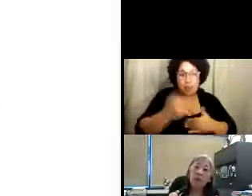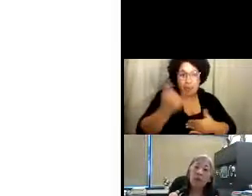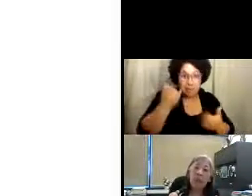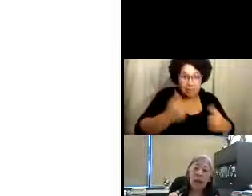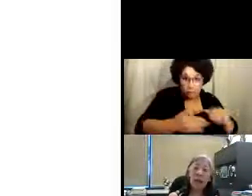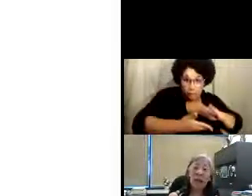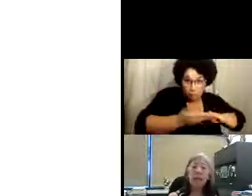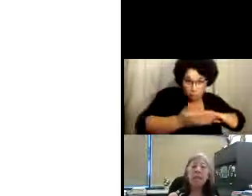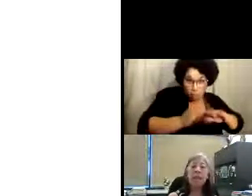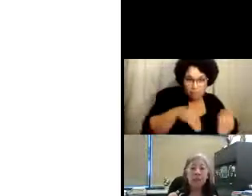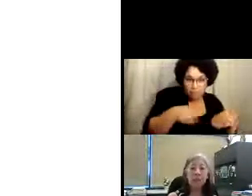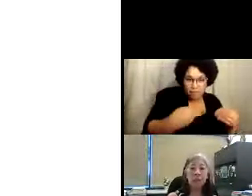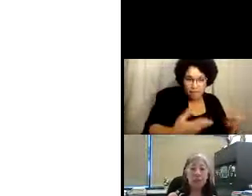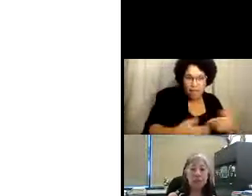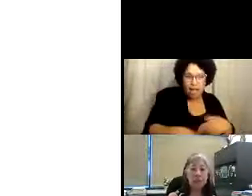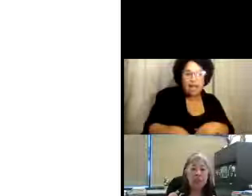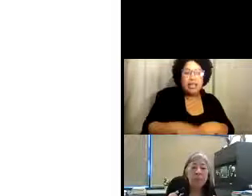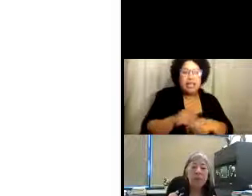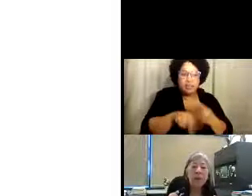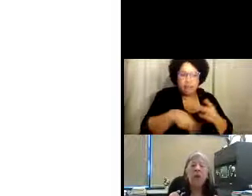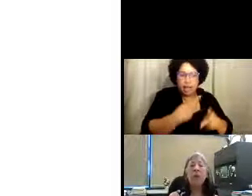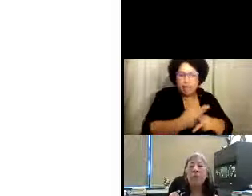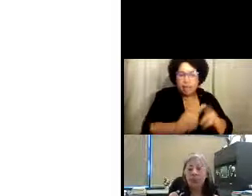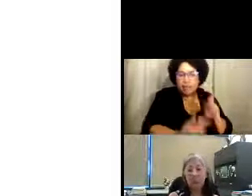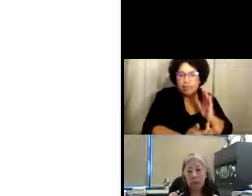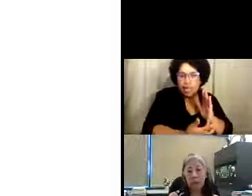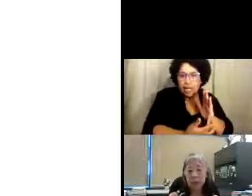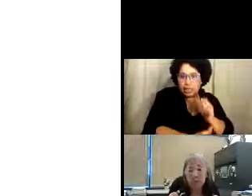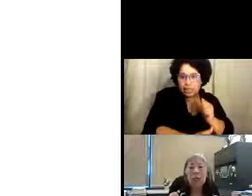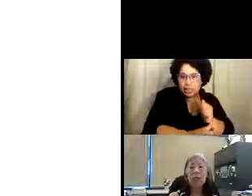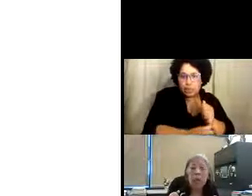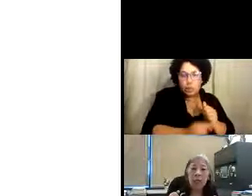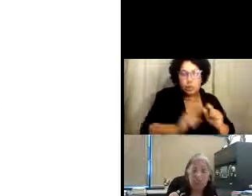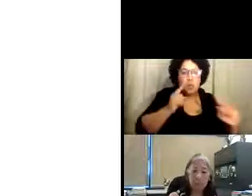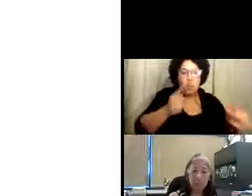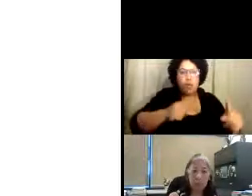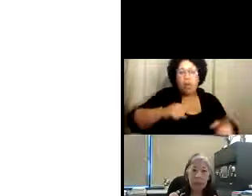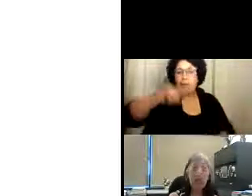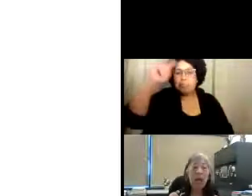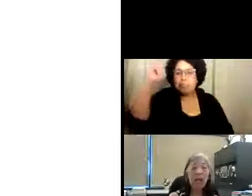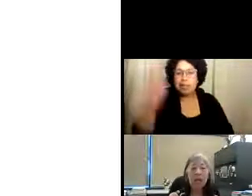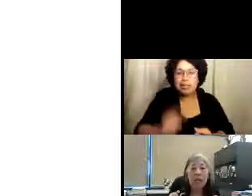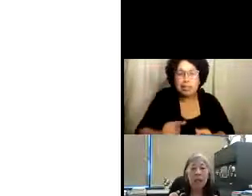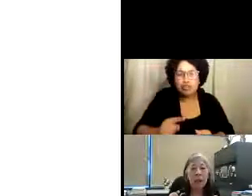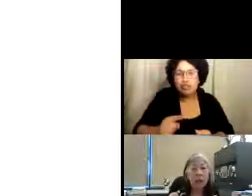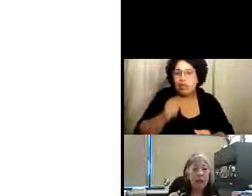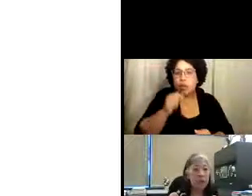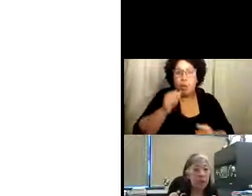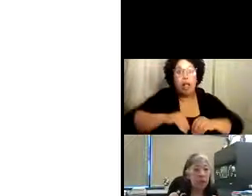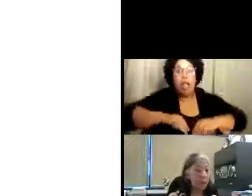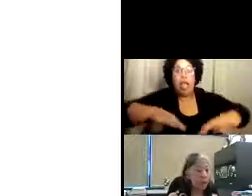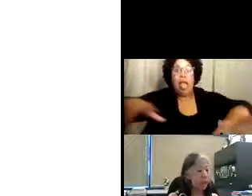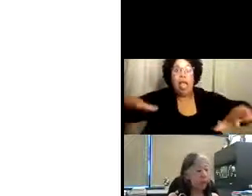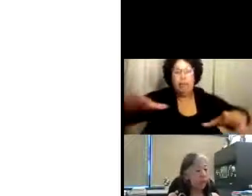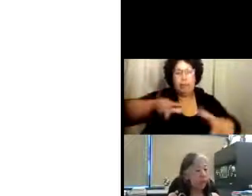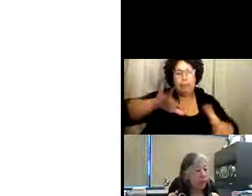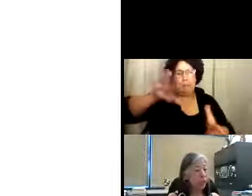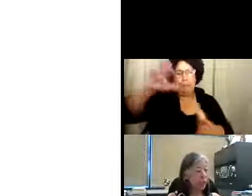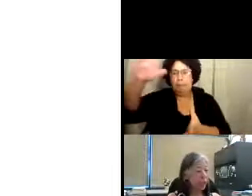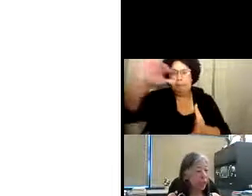y en cualquier de esos programas cotidianos que aún estaban en funcionamiento, entonces les proveemos también a ellos